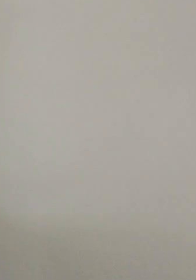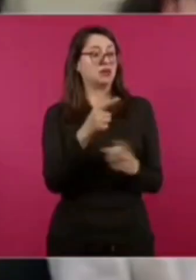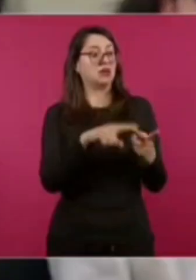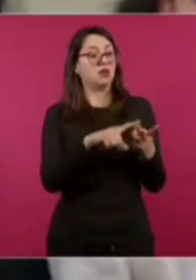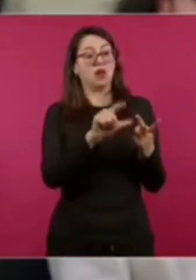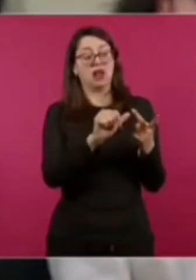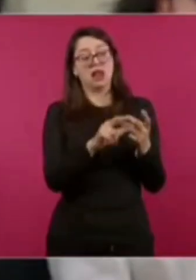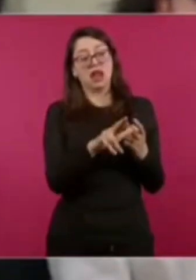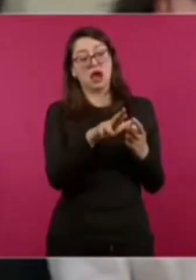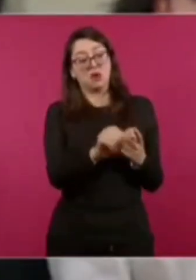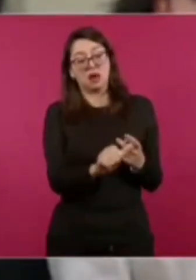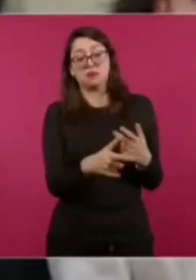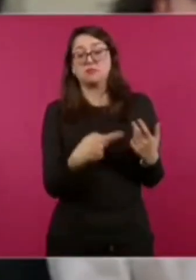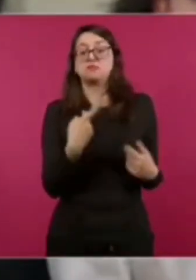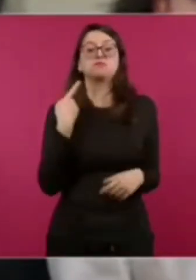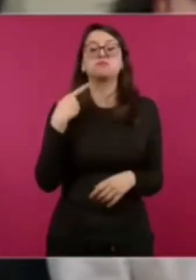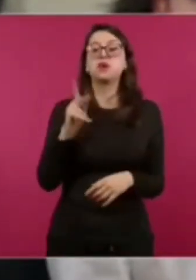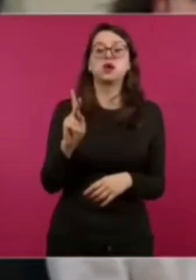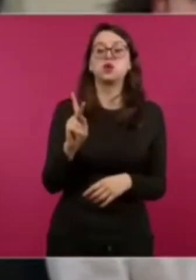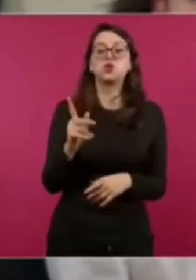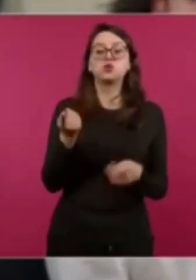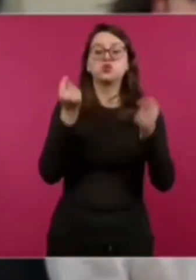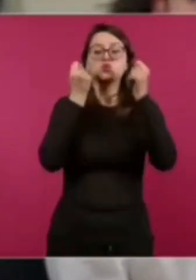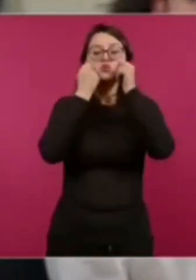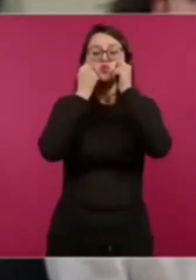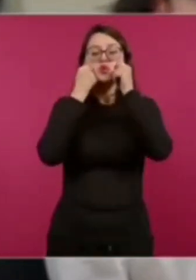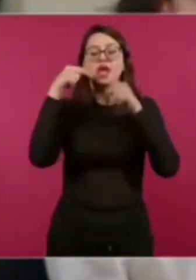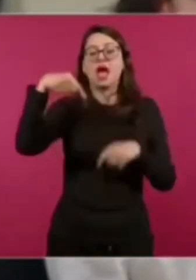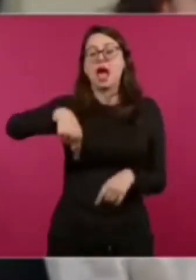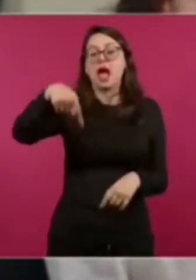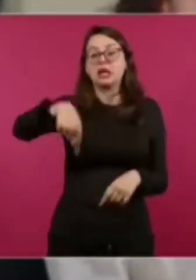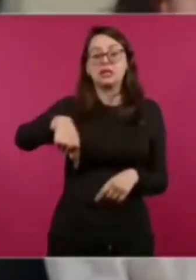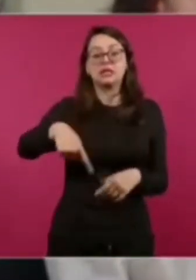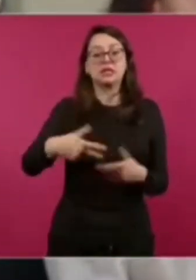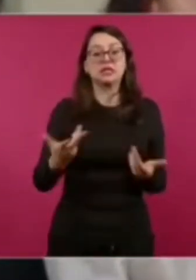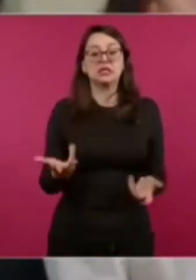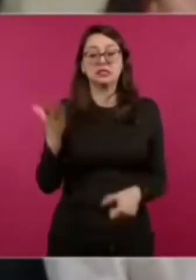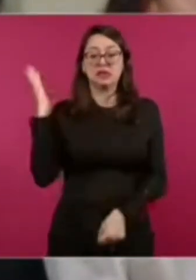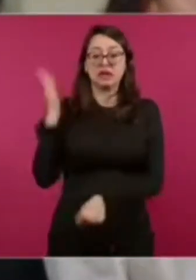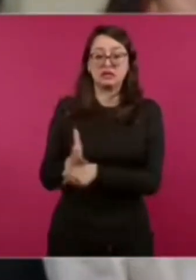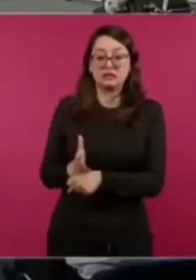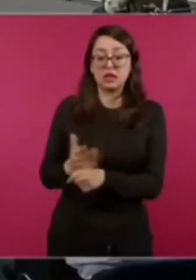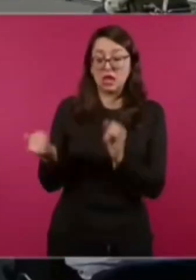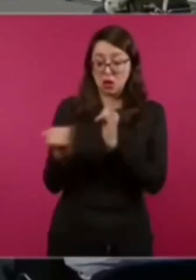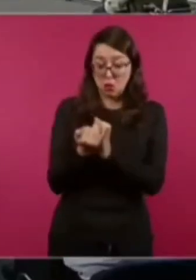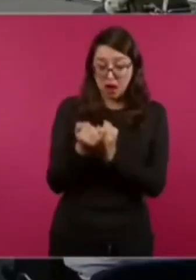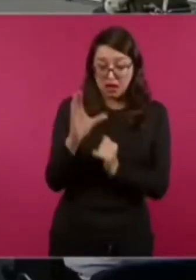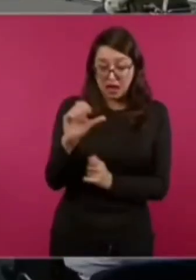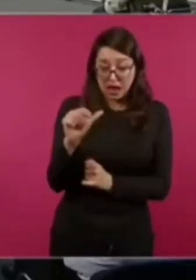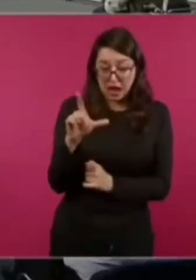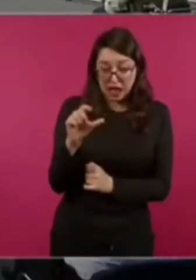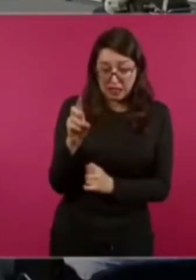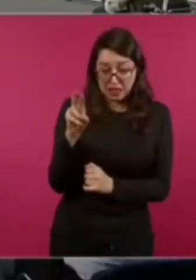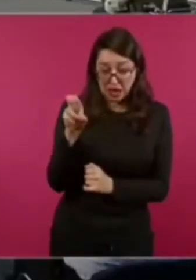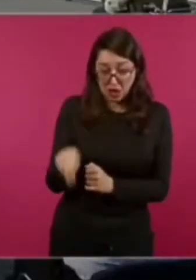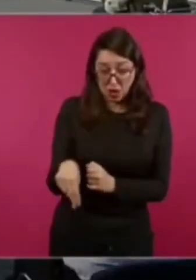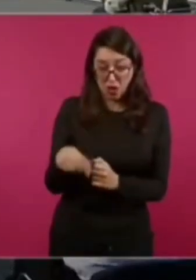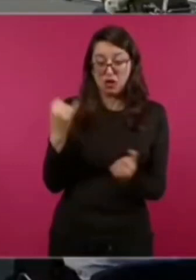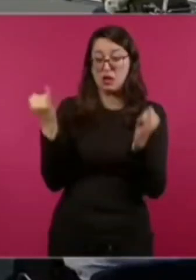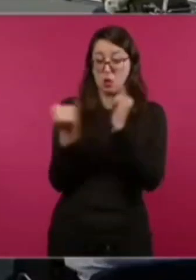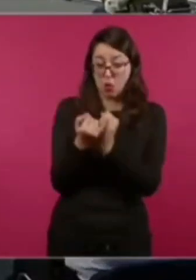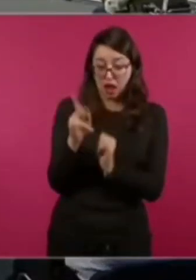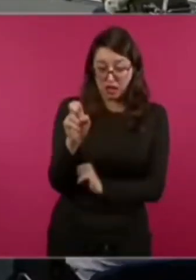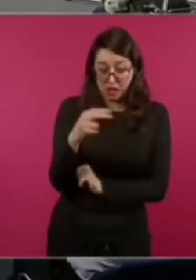Que usted no aplique la censura como Calderón o como Peña Nieto, que fue